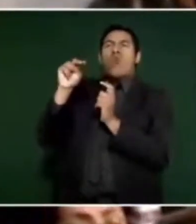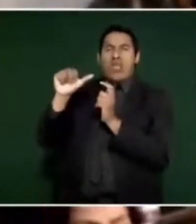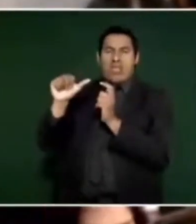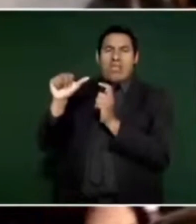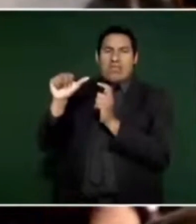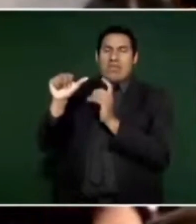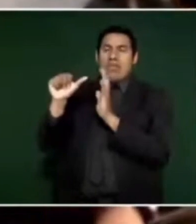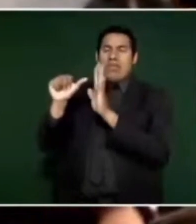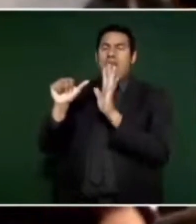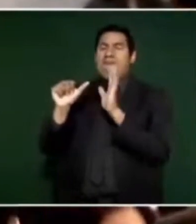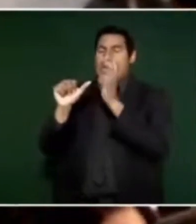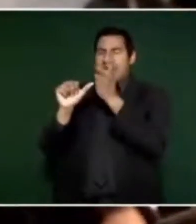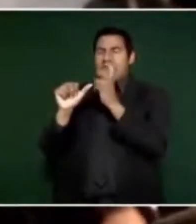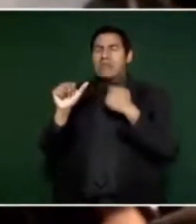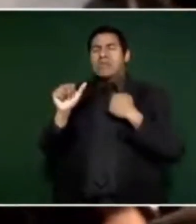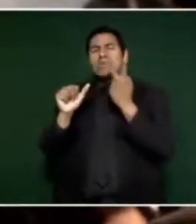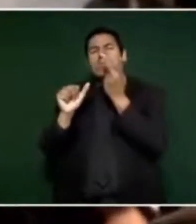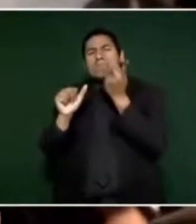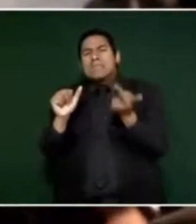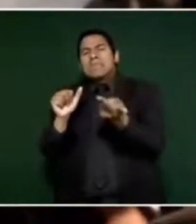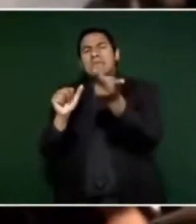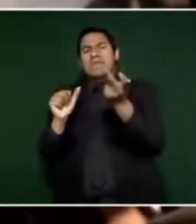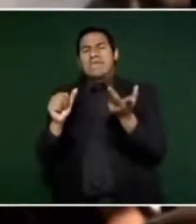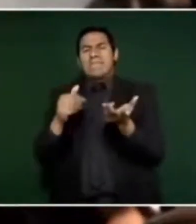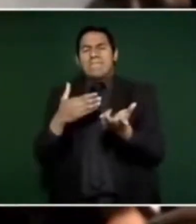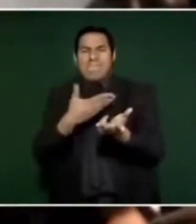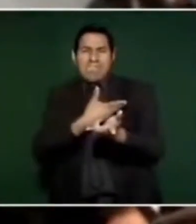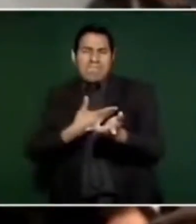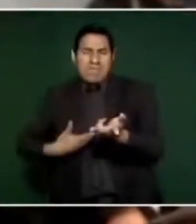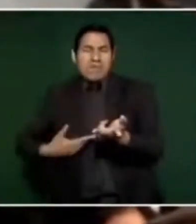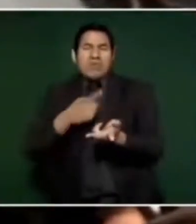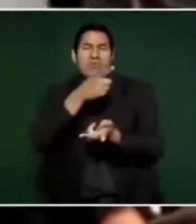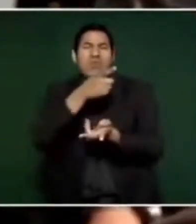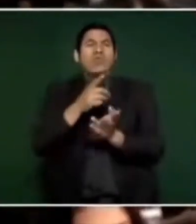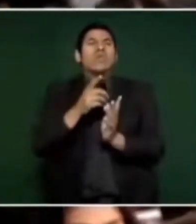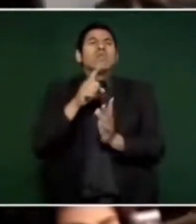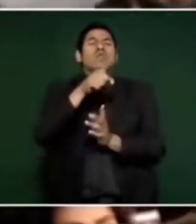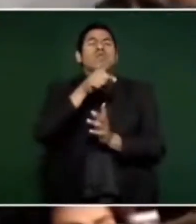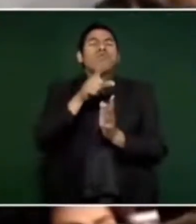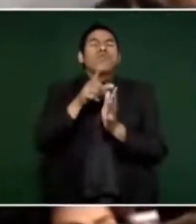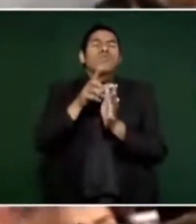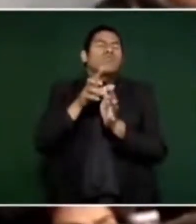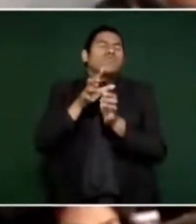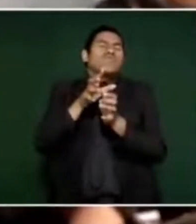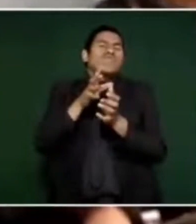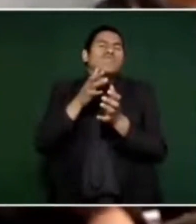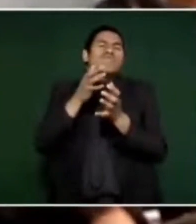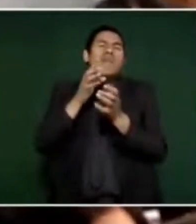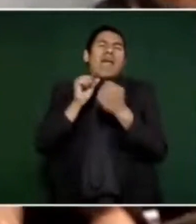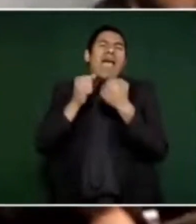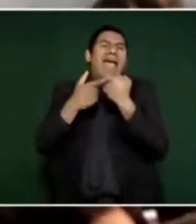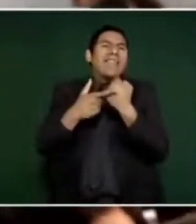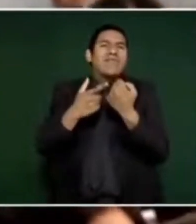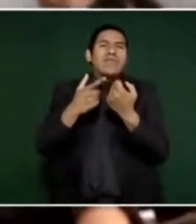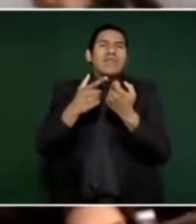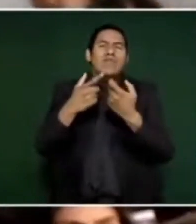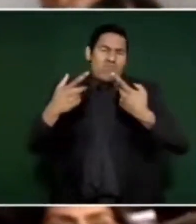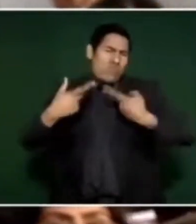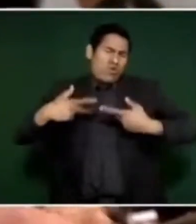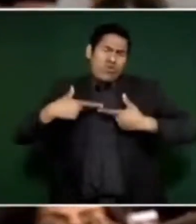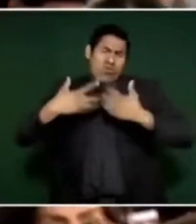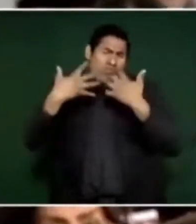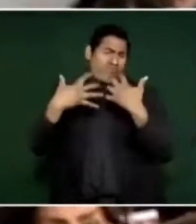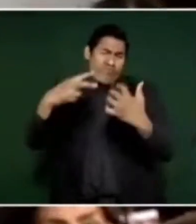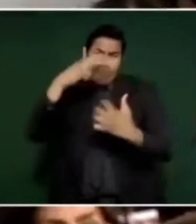me gustaría conocer su opinión sobre cuál sería el mensaje que le enviaría en general tanto al pueblo de México